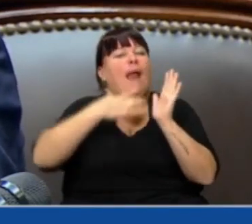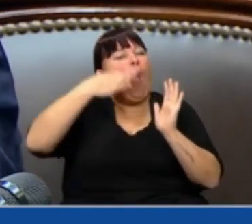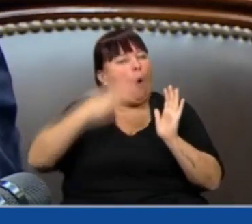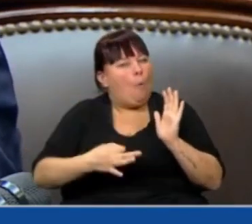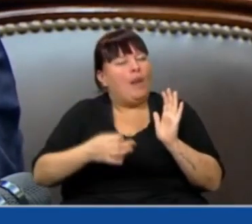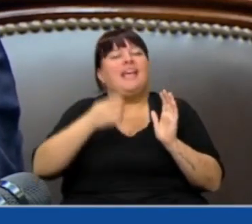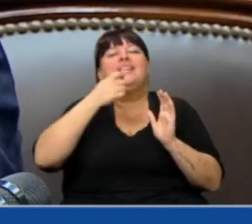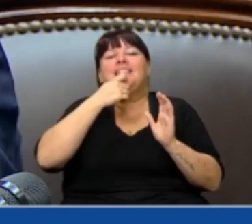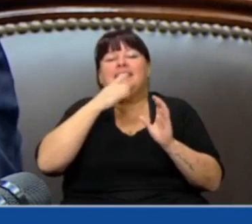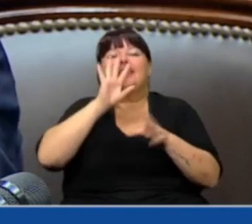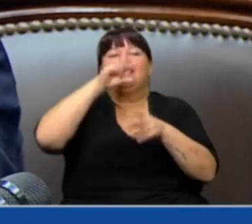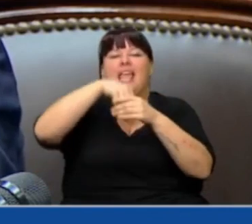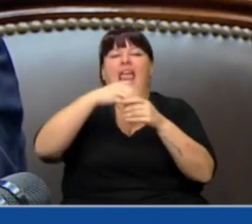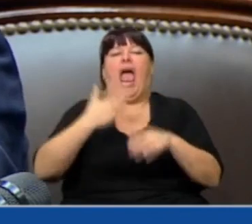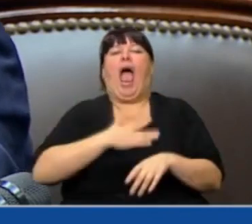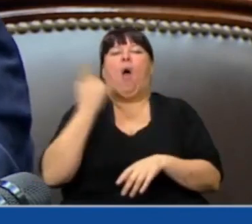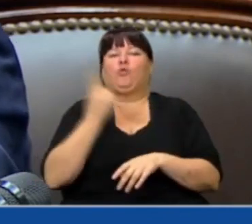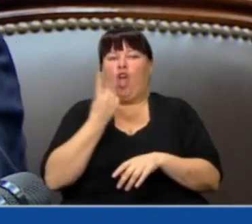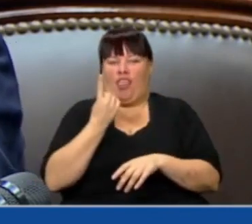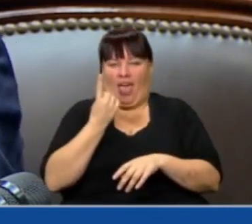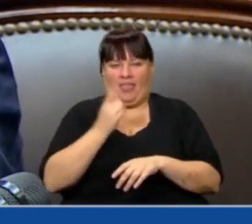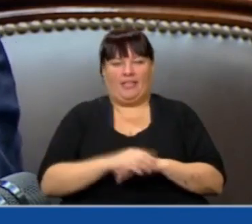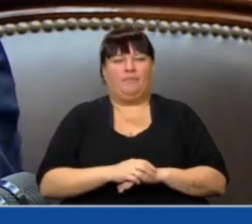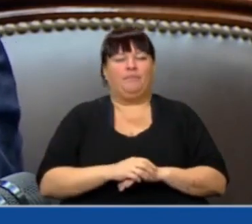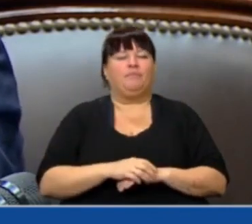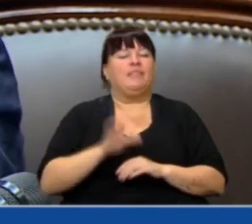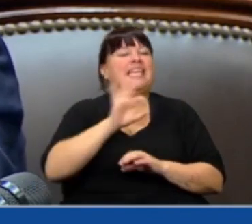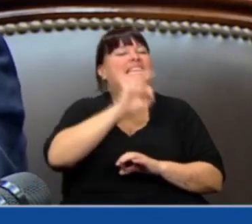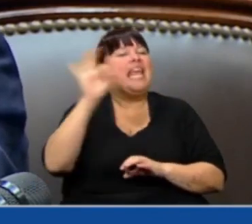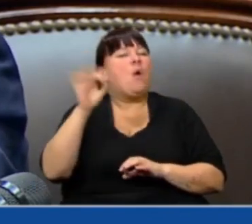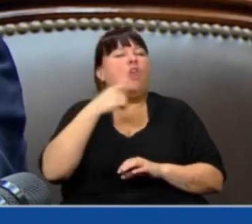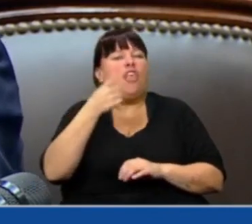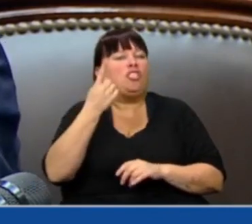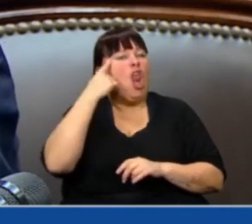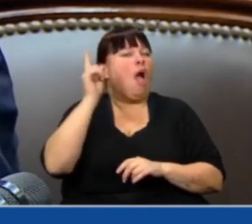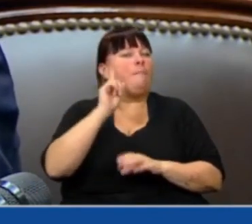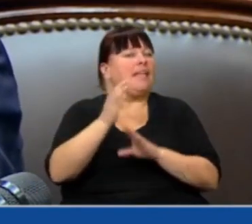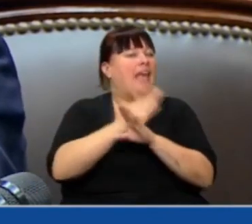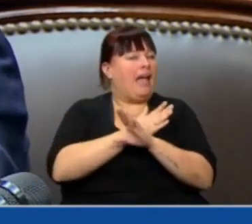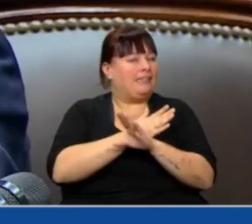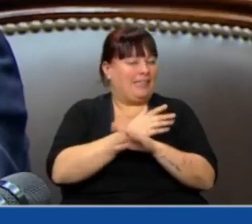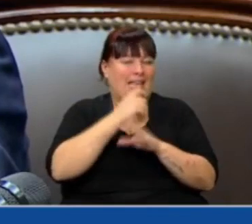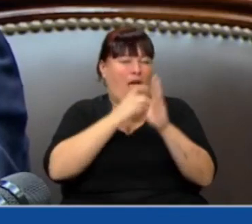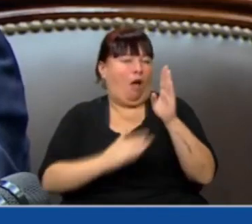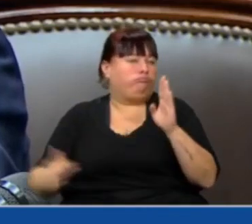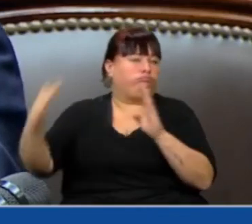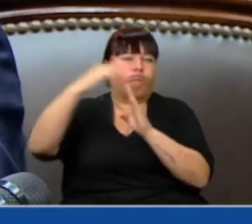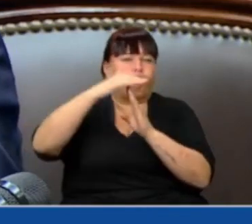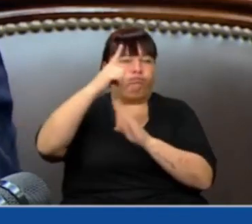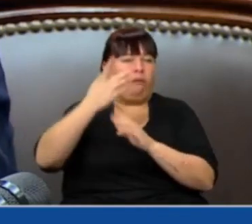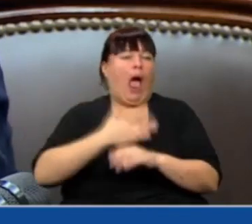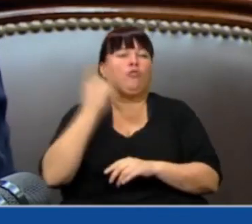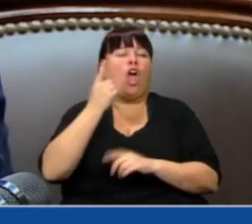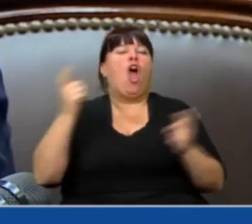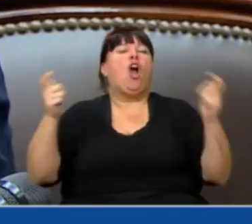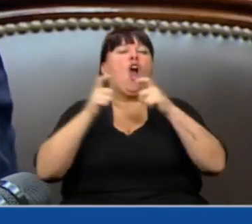quienes forman parte de las autoridades. Y nadie dice ni prevé para la más alta autoridad que es